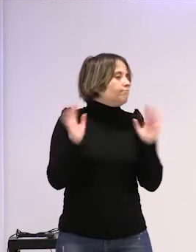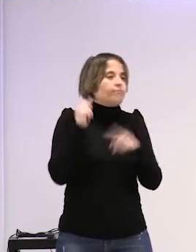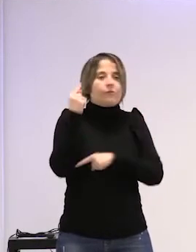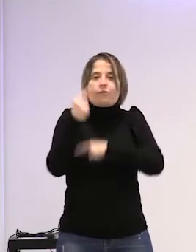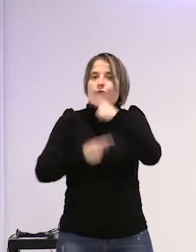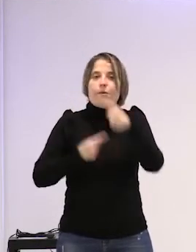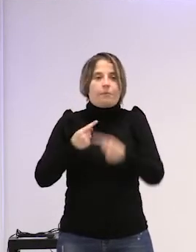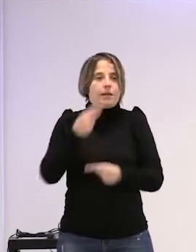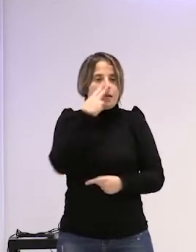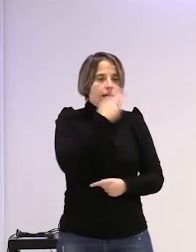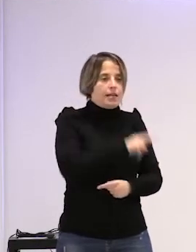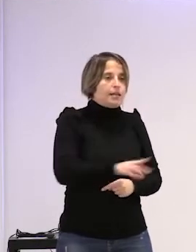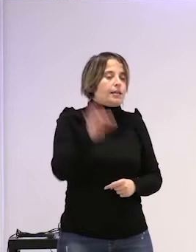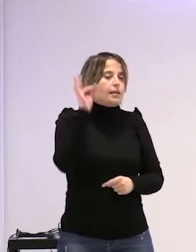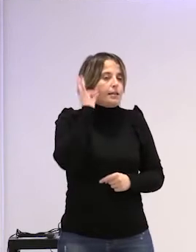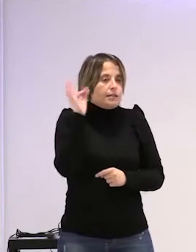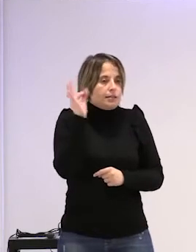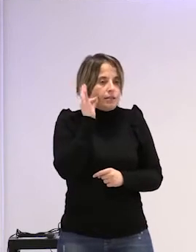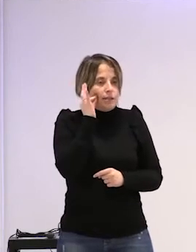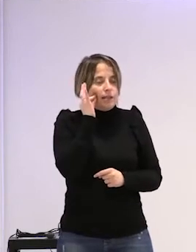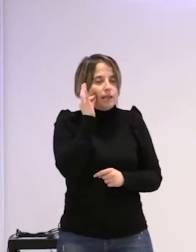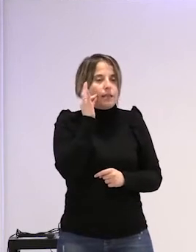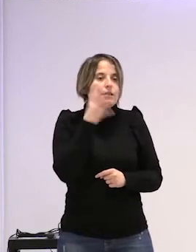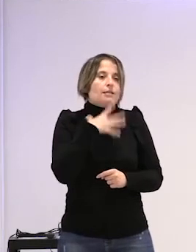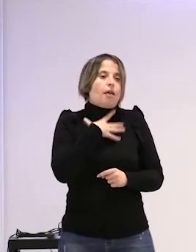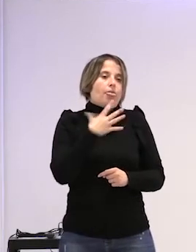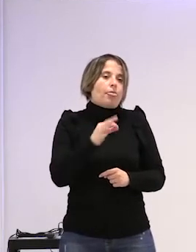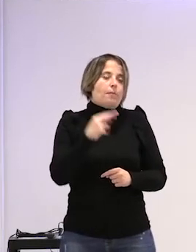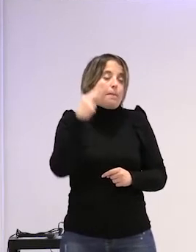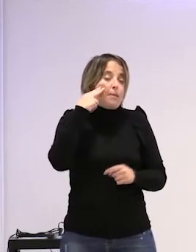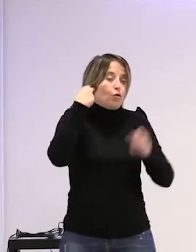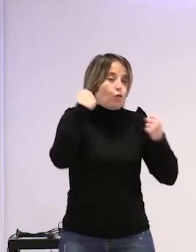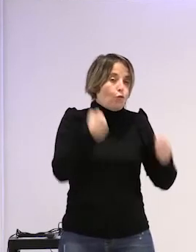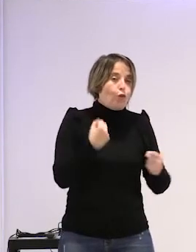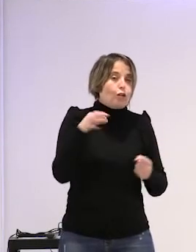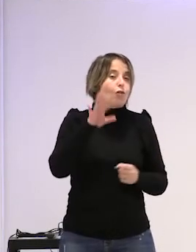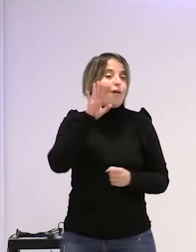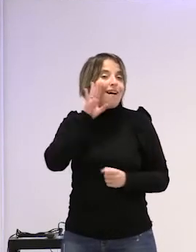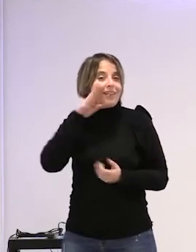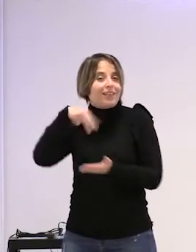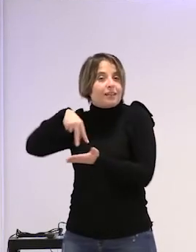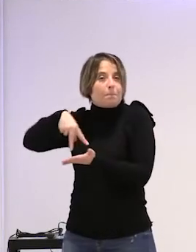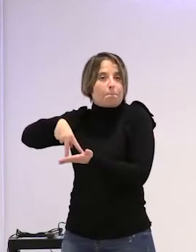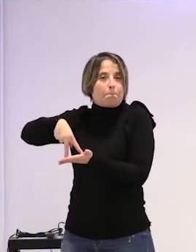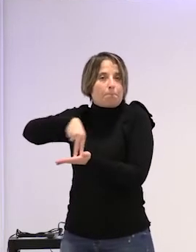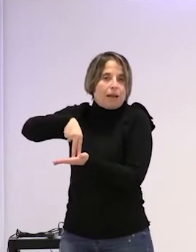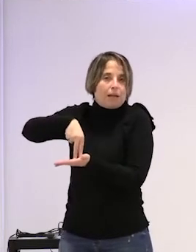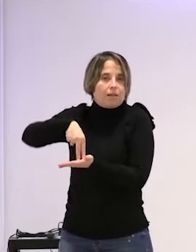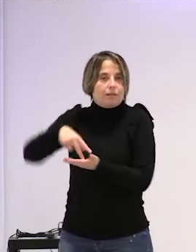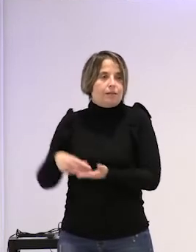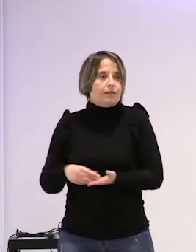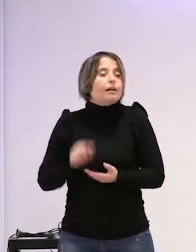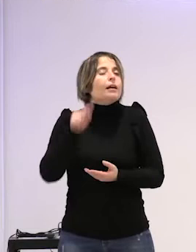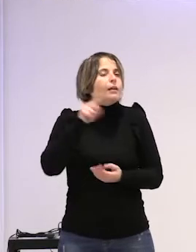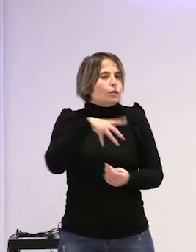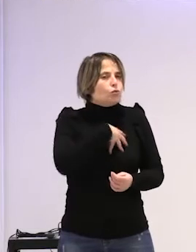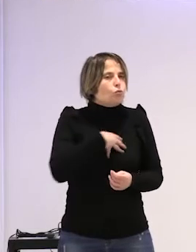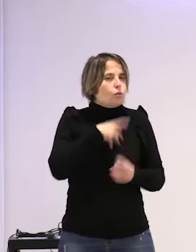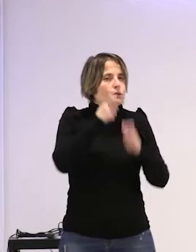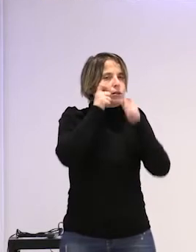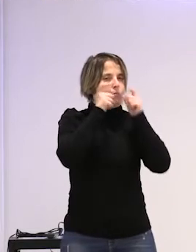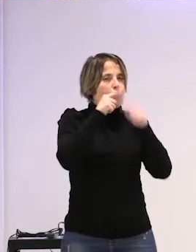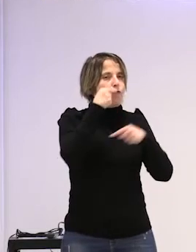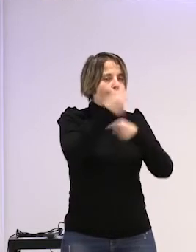las niñas tengan que ser malabaristas o fóbicas ¿no? y eso eso cuesta verlo y descubrirlo en la